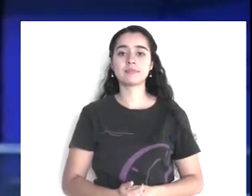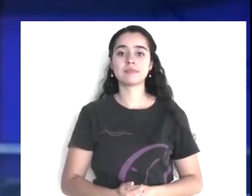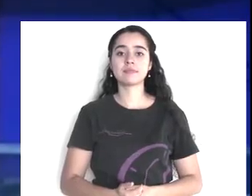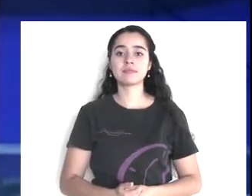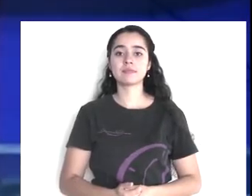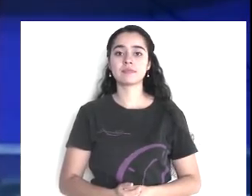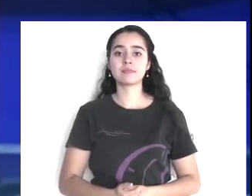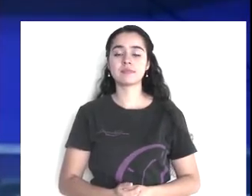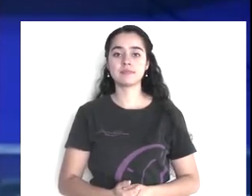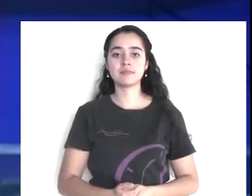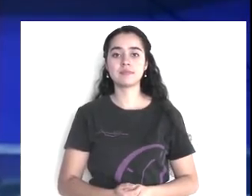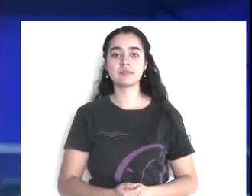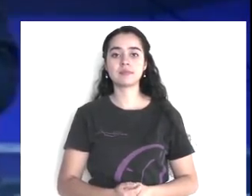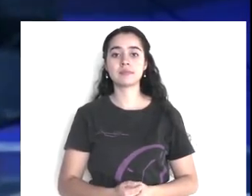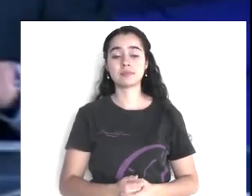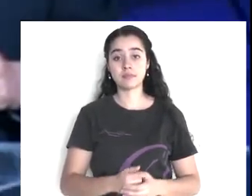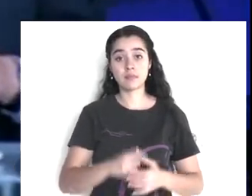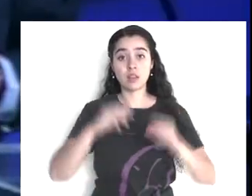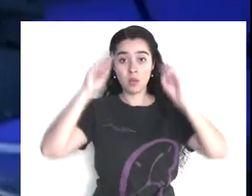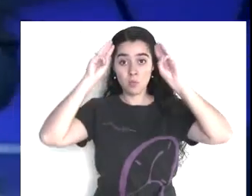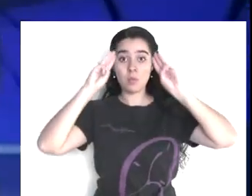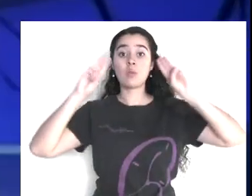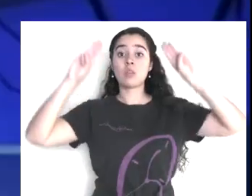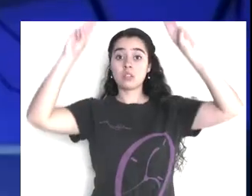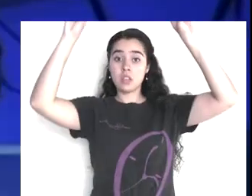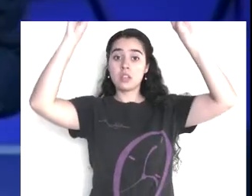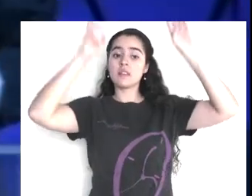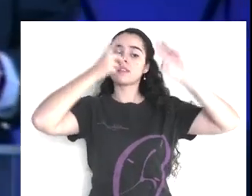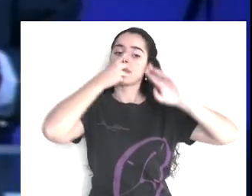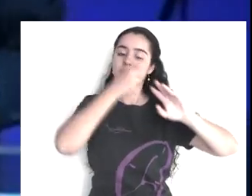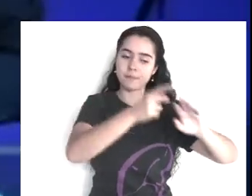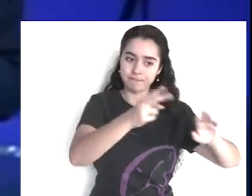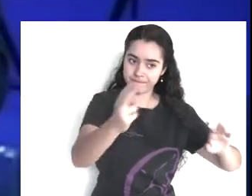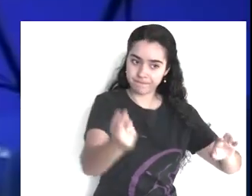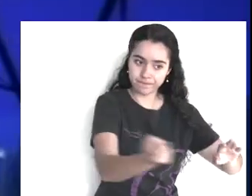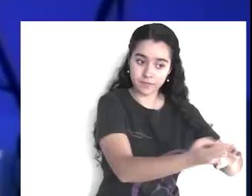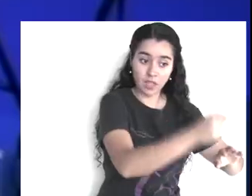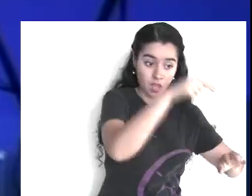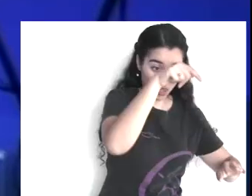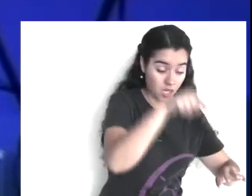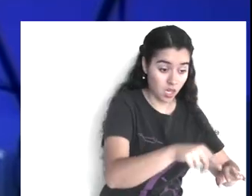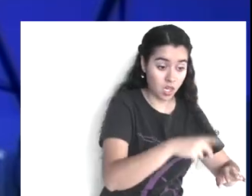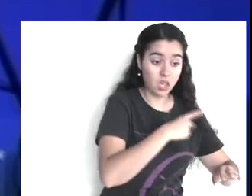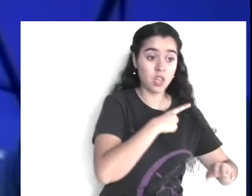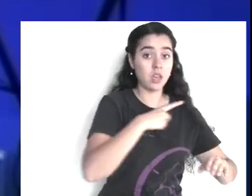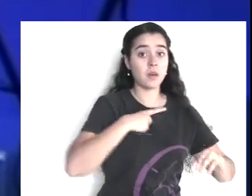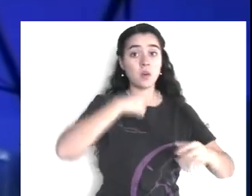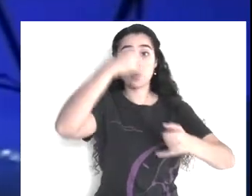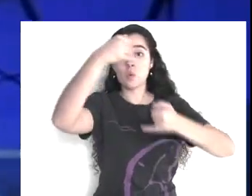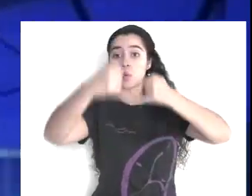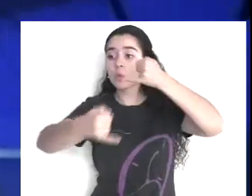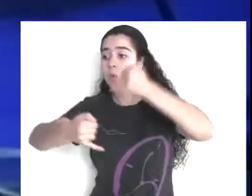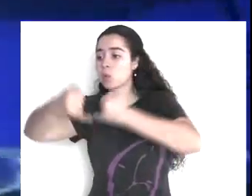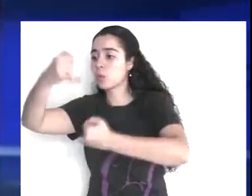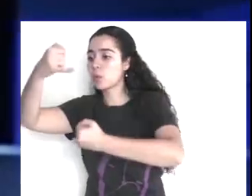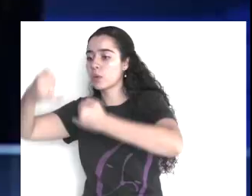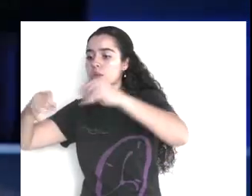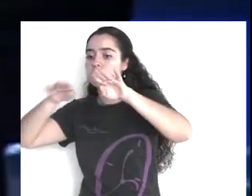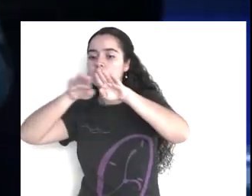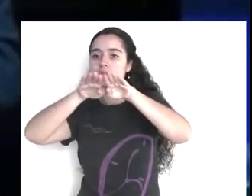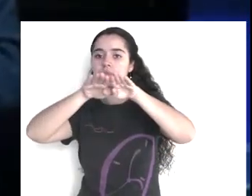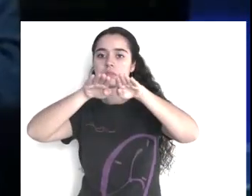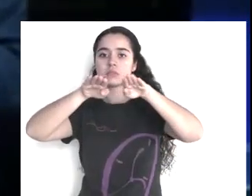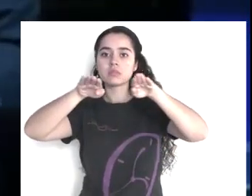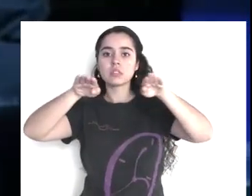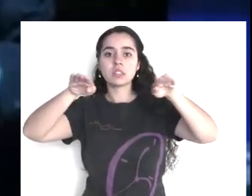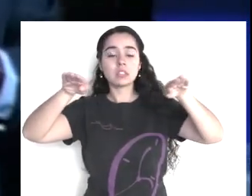ese es el grande aquí, entonces, dice, Moisés, no, no, no, aquí en el pueblo, vas a oír, a ambos,